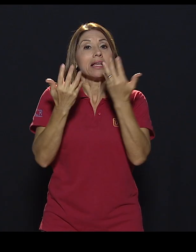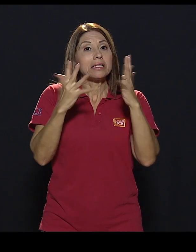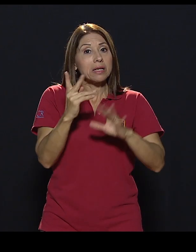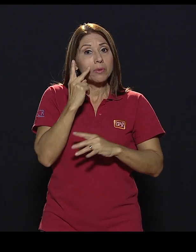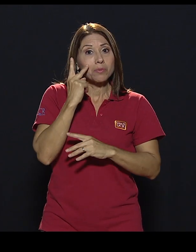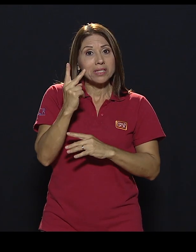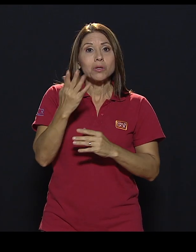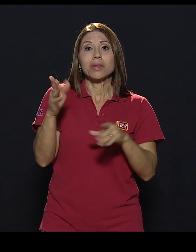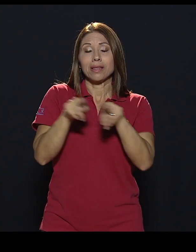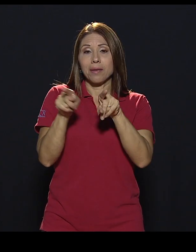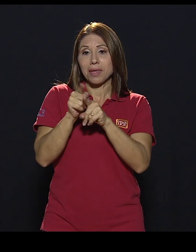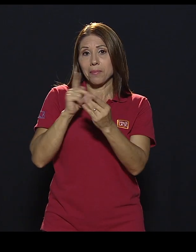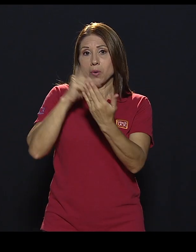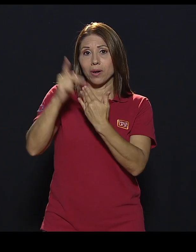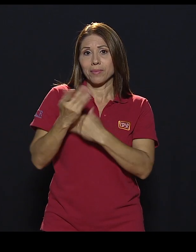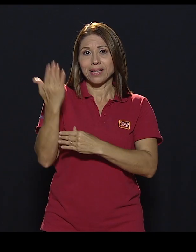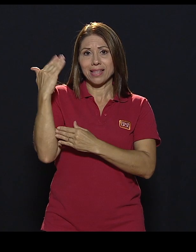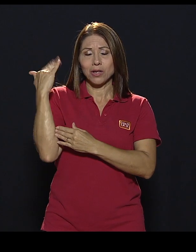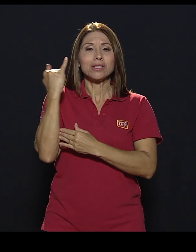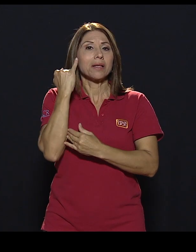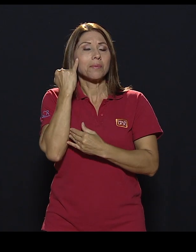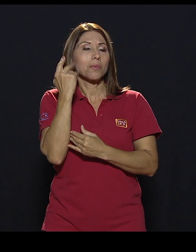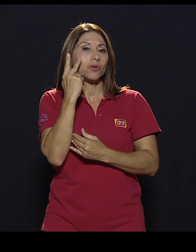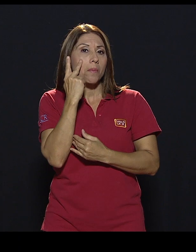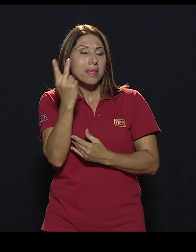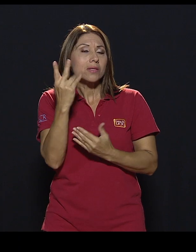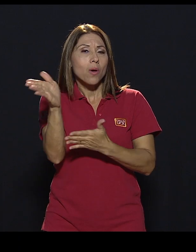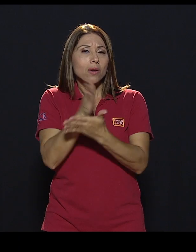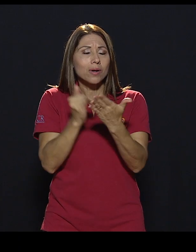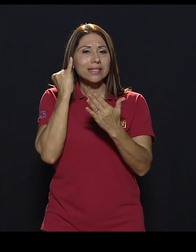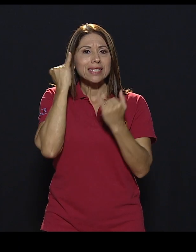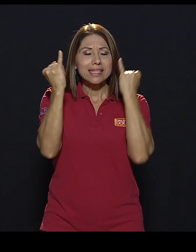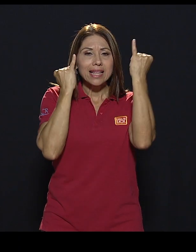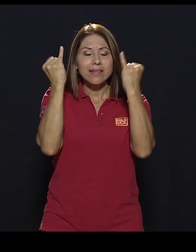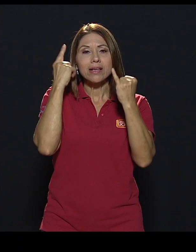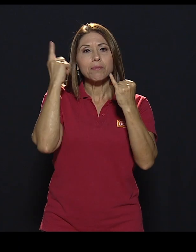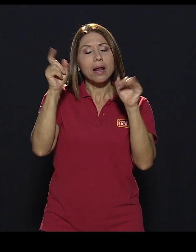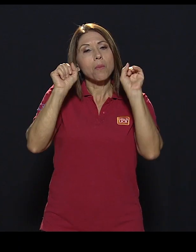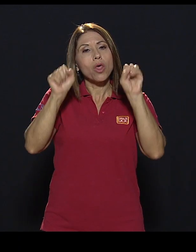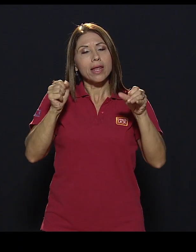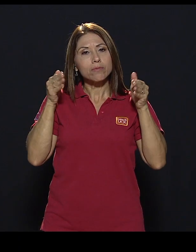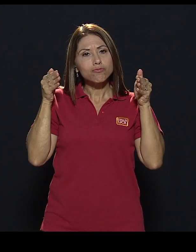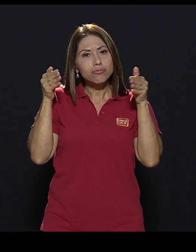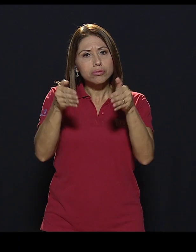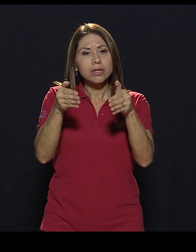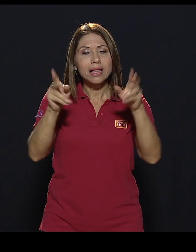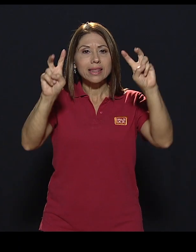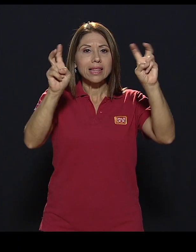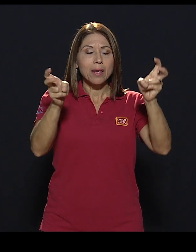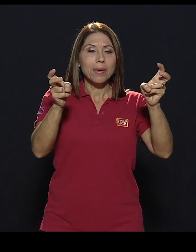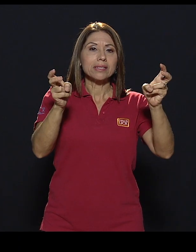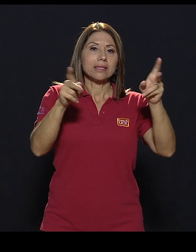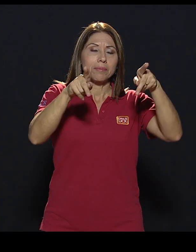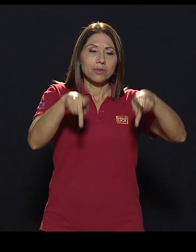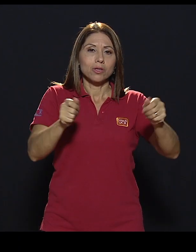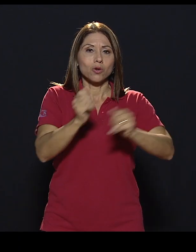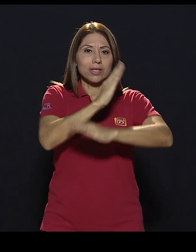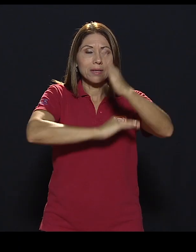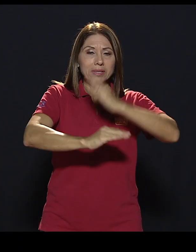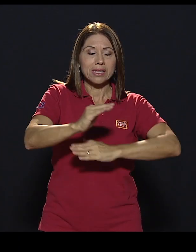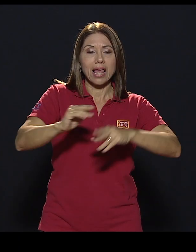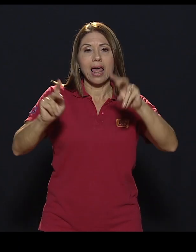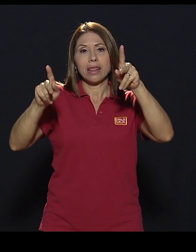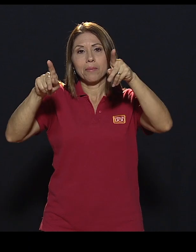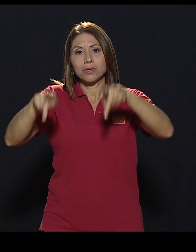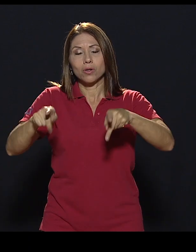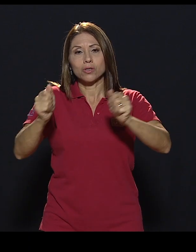y en programas anteriores de Nexo lo hemos abordado algunas iniciativas para abordar el tema de personas con discapacidad y sexualidad, en el caso de personas